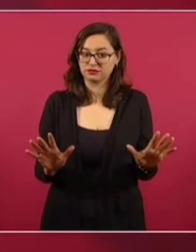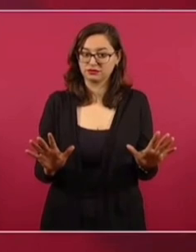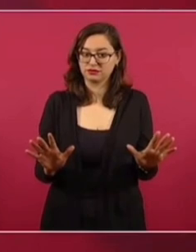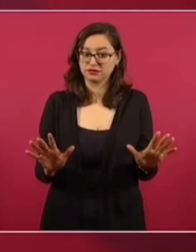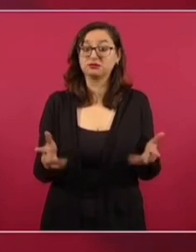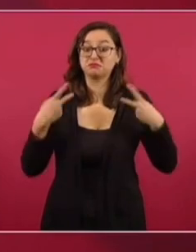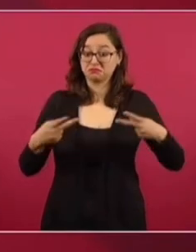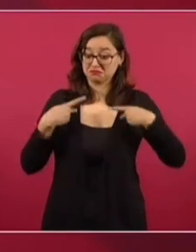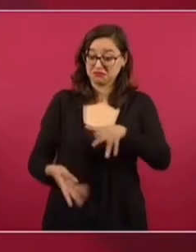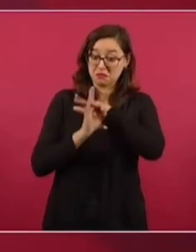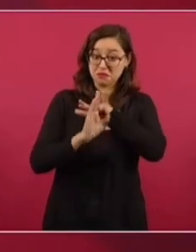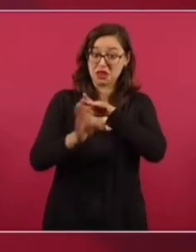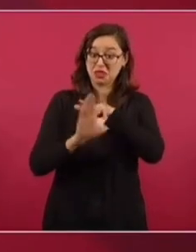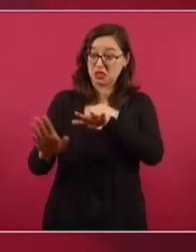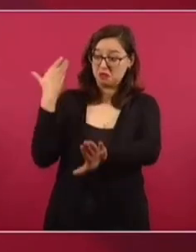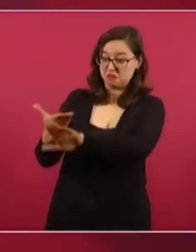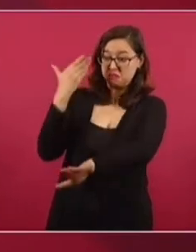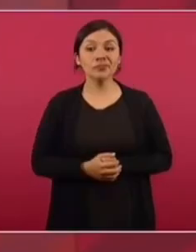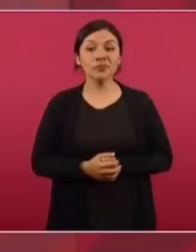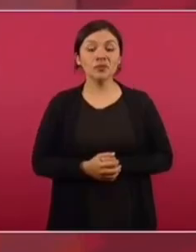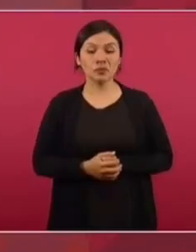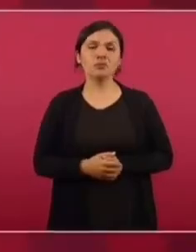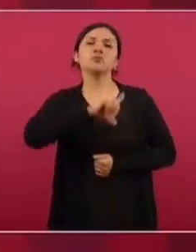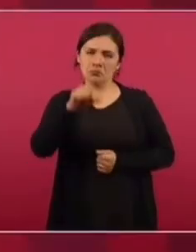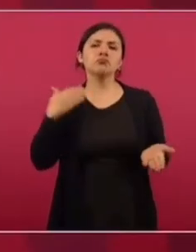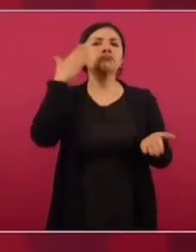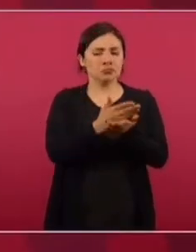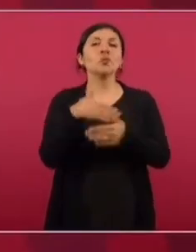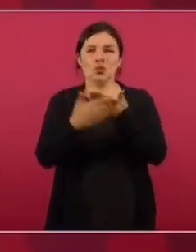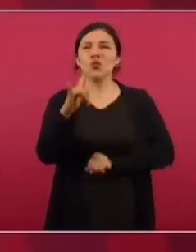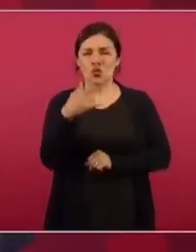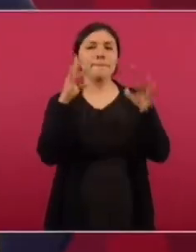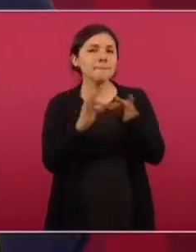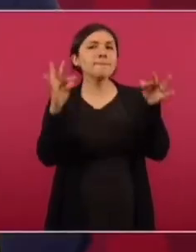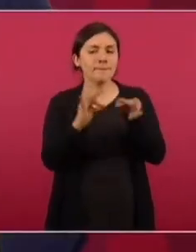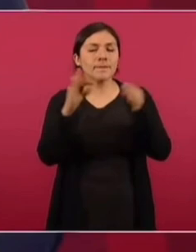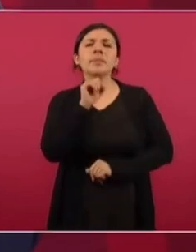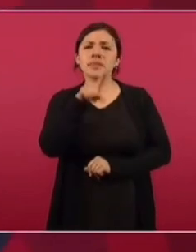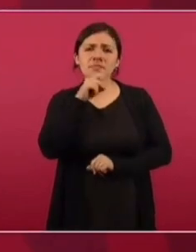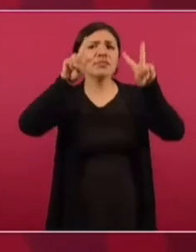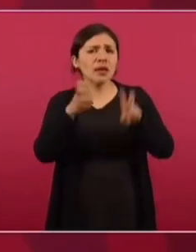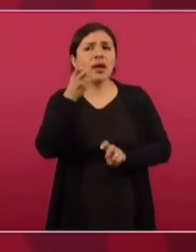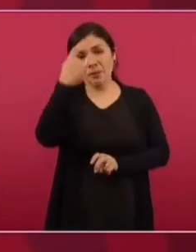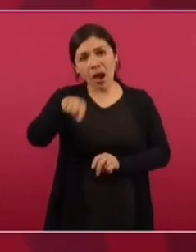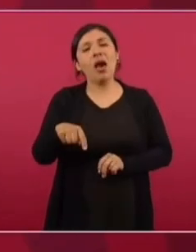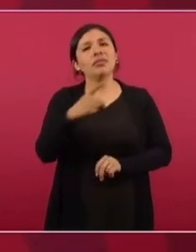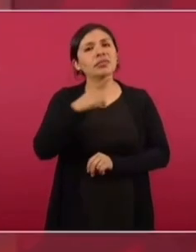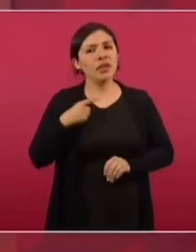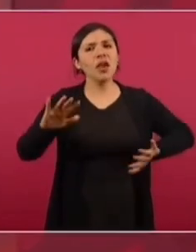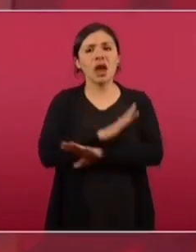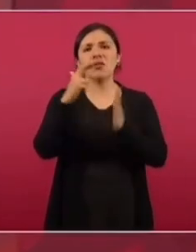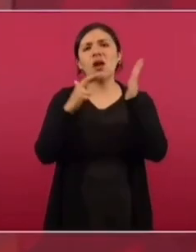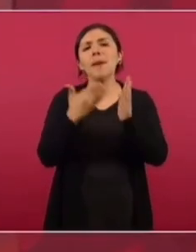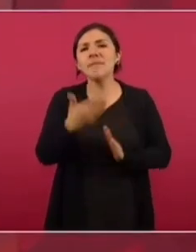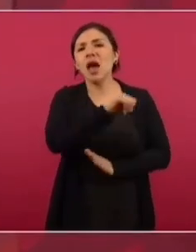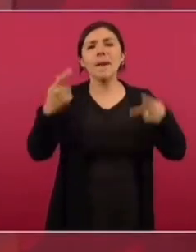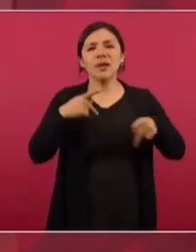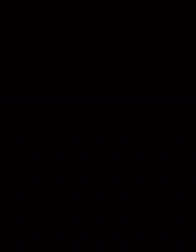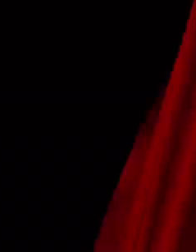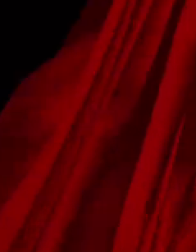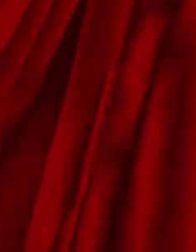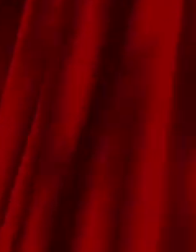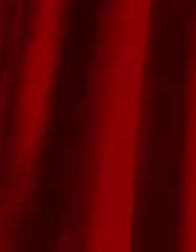los migrantes no va a contar con nuestro apoyo. Vamos a hablar en público y vamos también a tratar el tema de la regularización de nuestros paisanos.